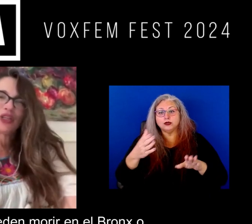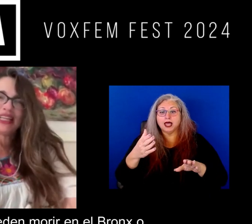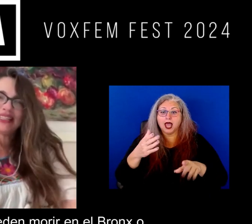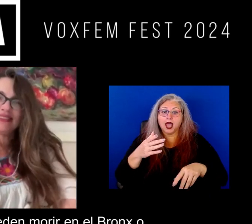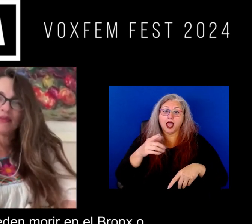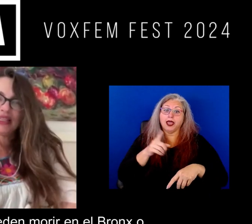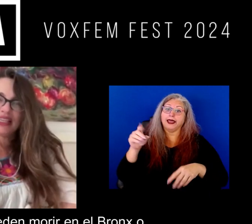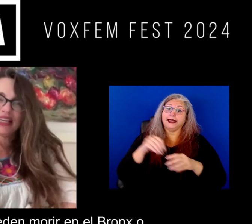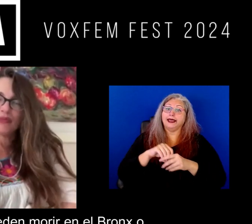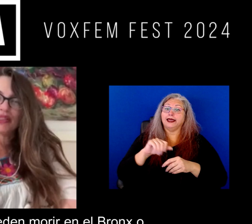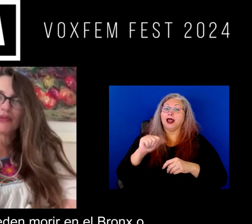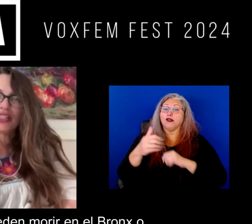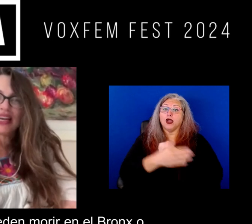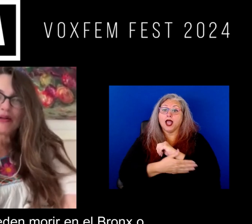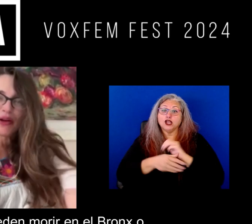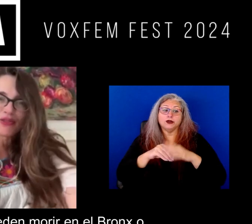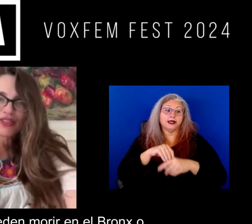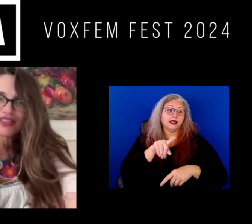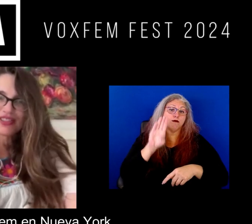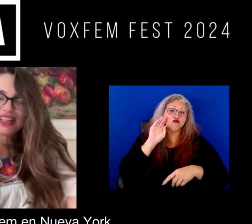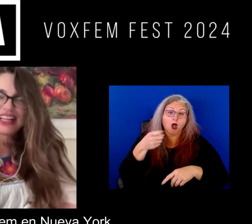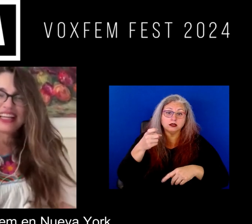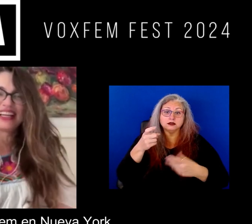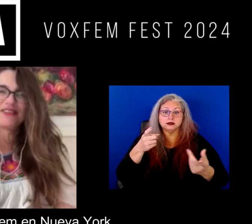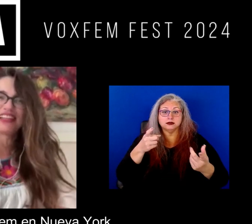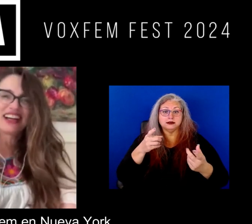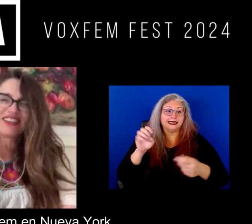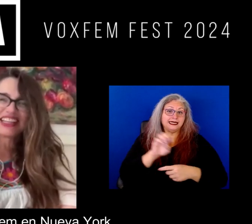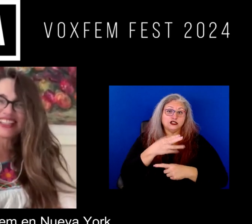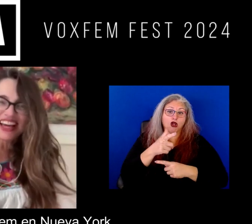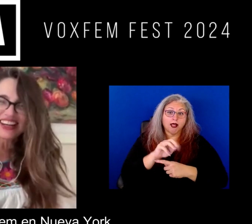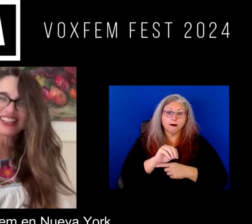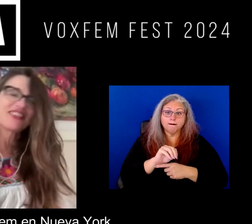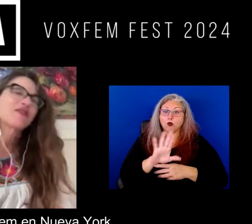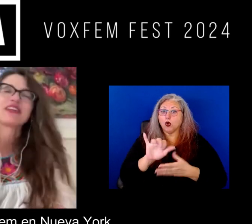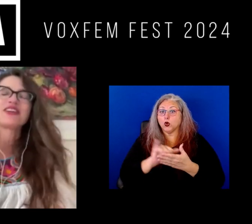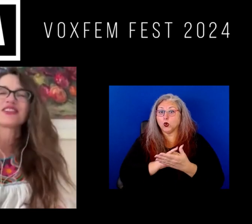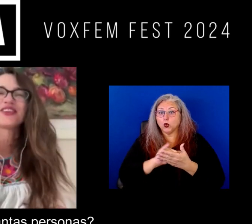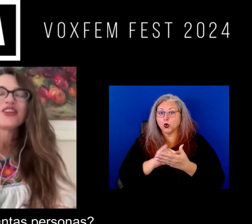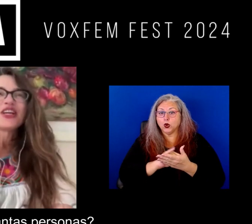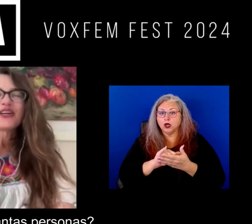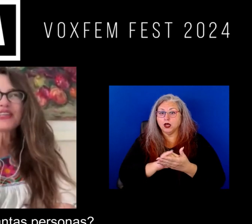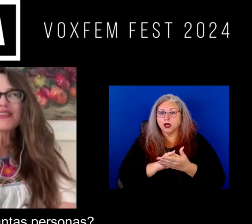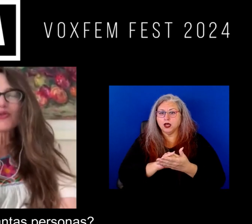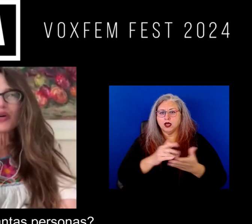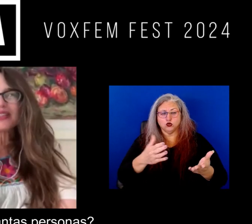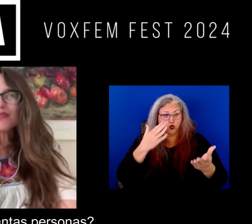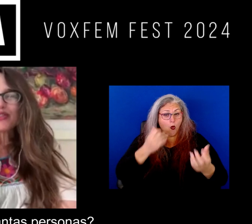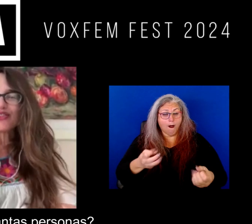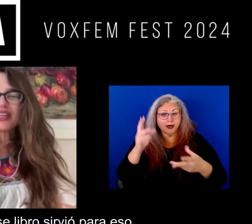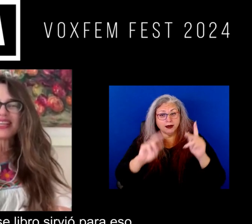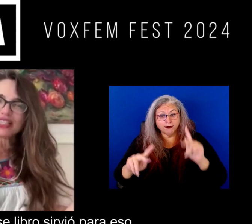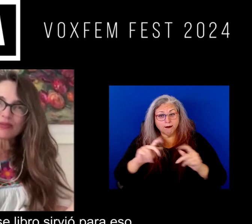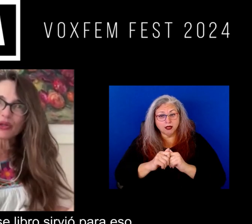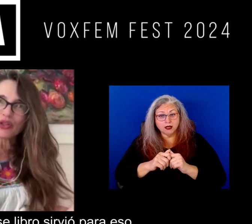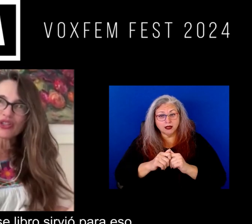pueden morir en Latinoamérica pueden morir en el Bronx ¿no? o en East Harlem ¿no? en Nueva York ¿no? ¿sabes cuántas